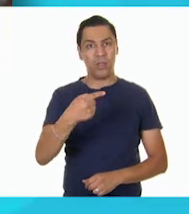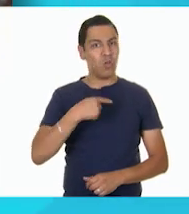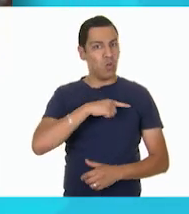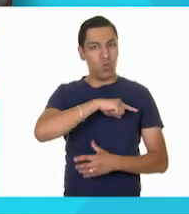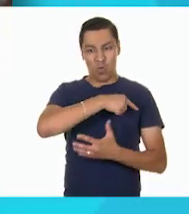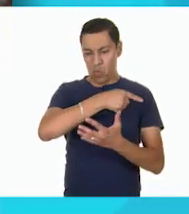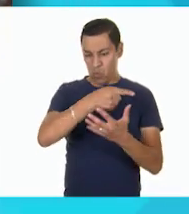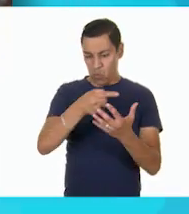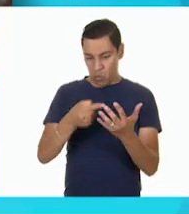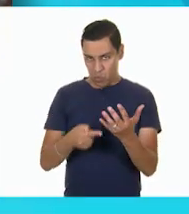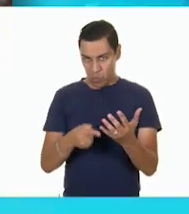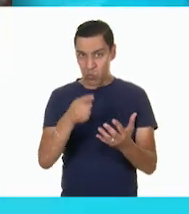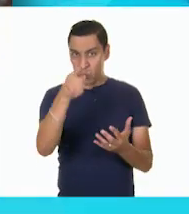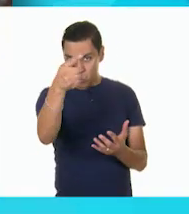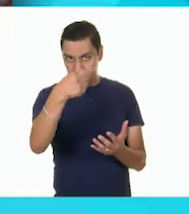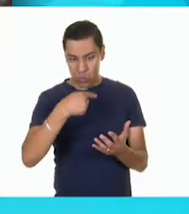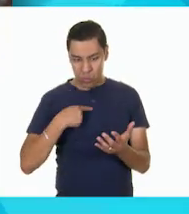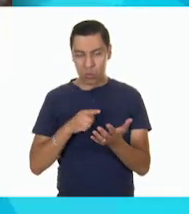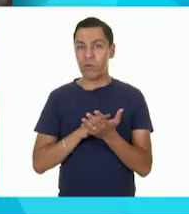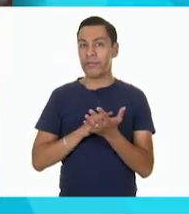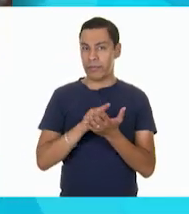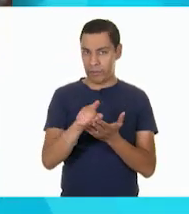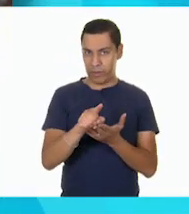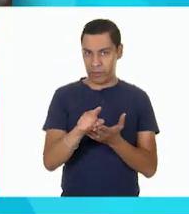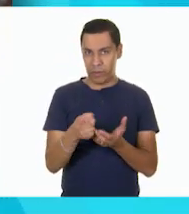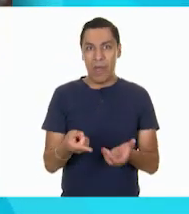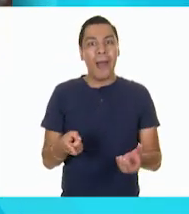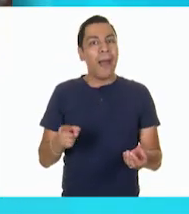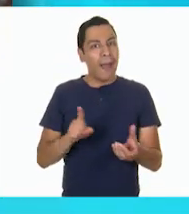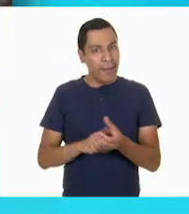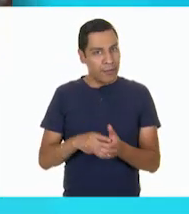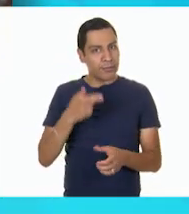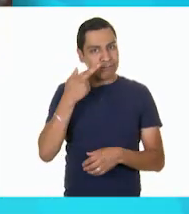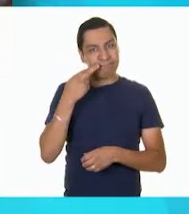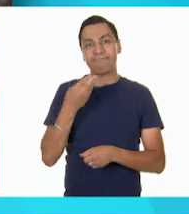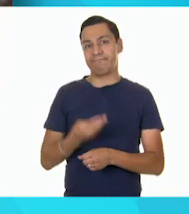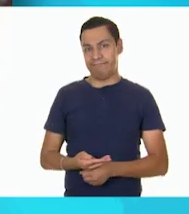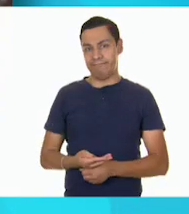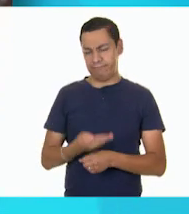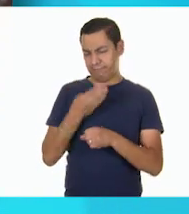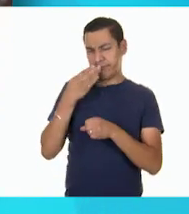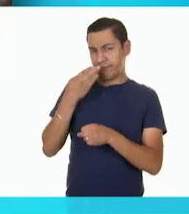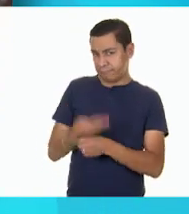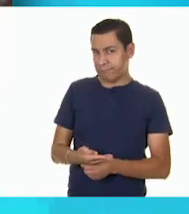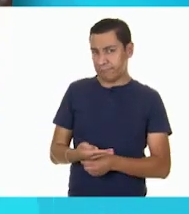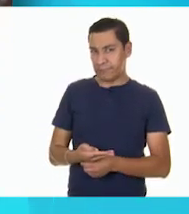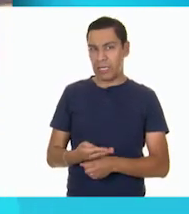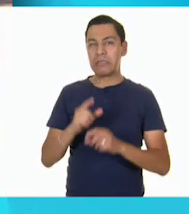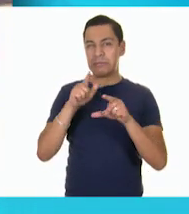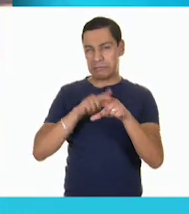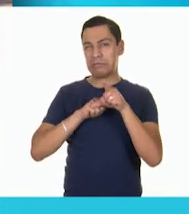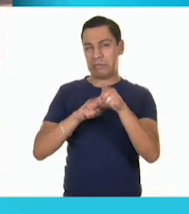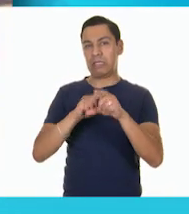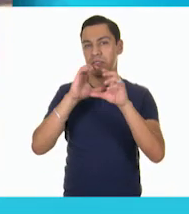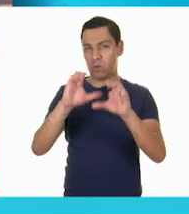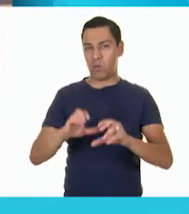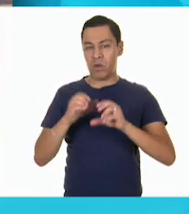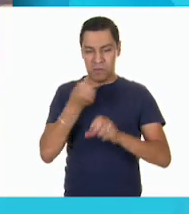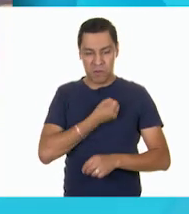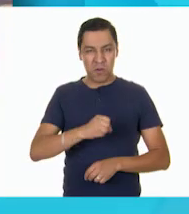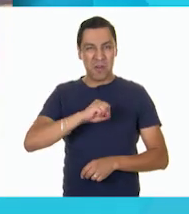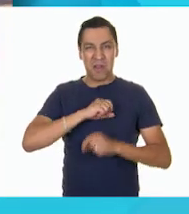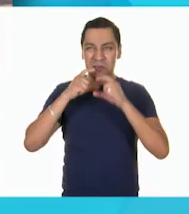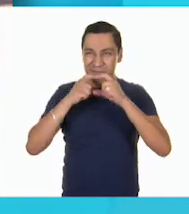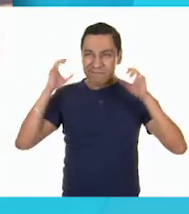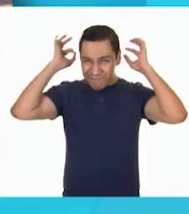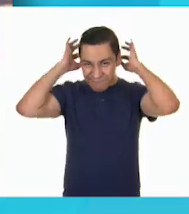derechos, también tenemos responsabilidades. Y una de nuestras responsabilidades actualmente es seguirnos cuidando mucho. También tenemos que hacer